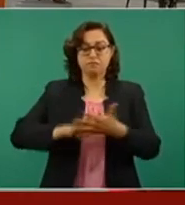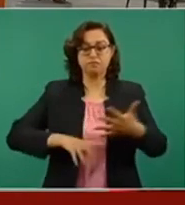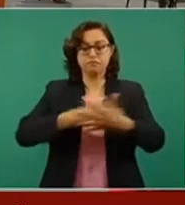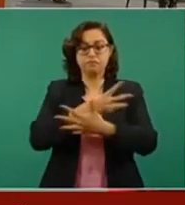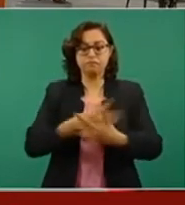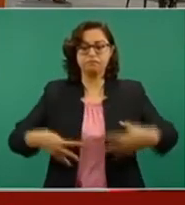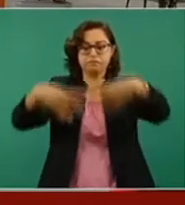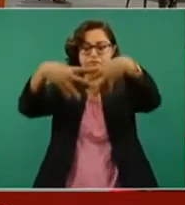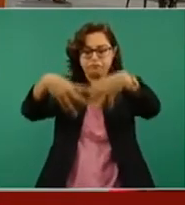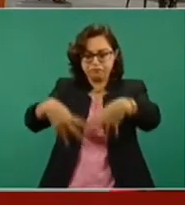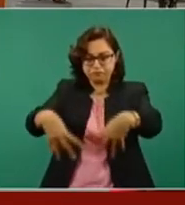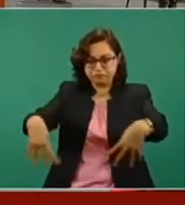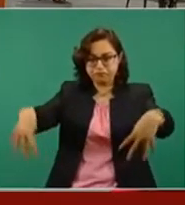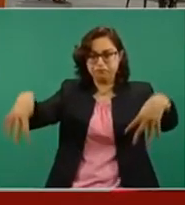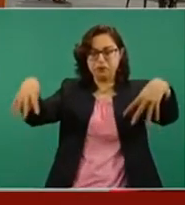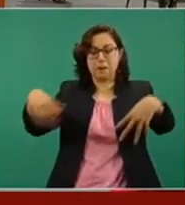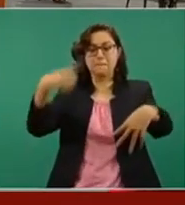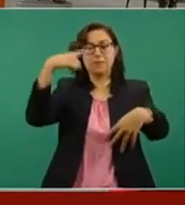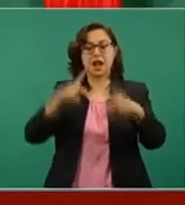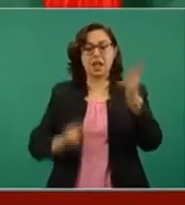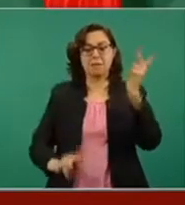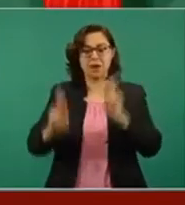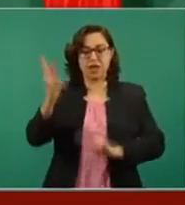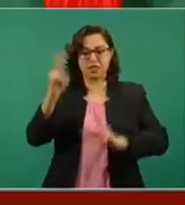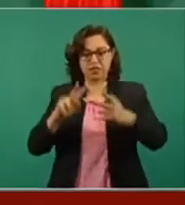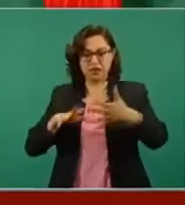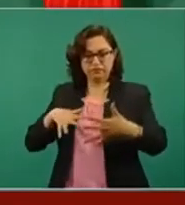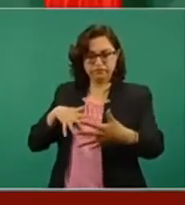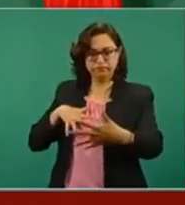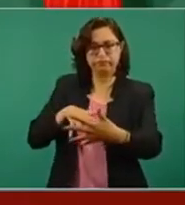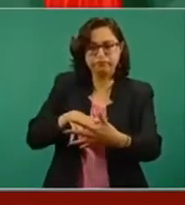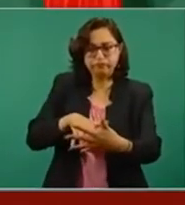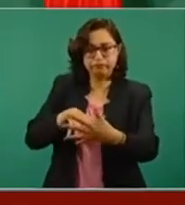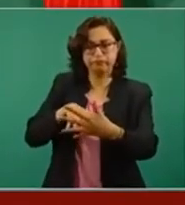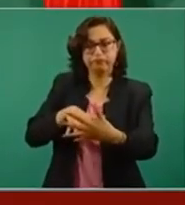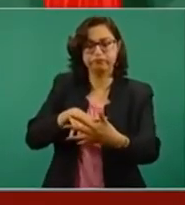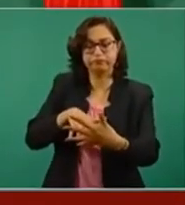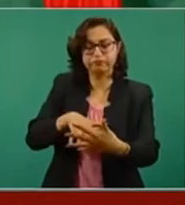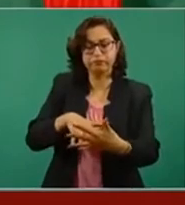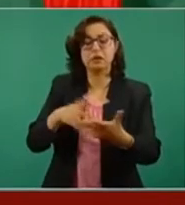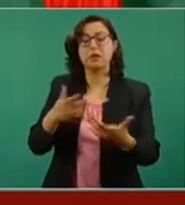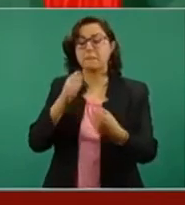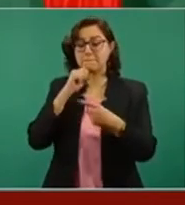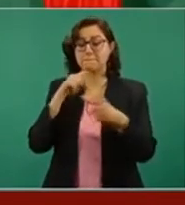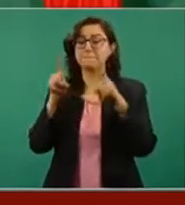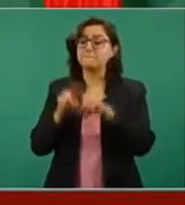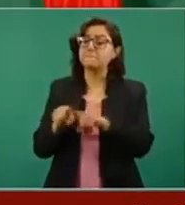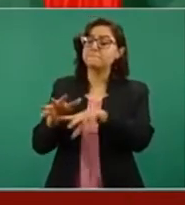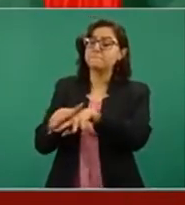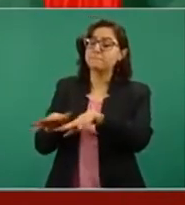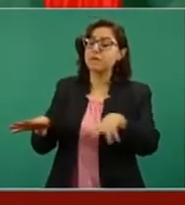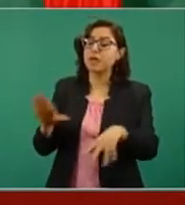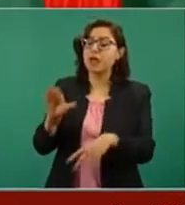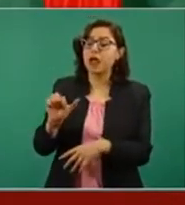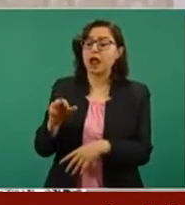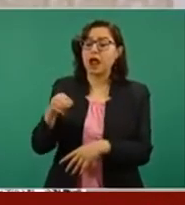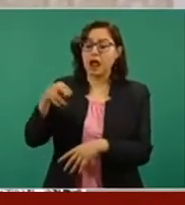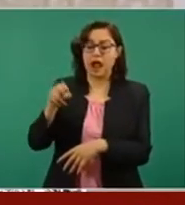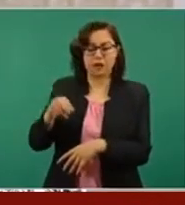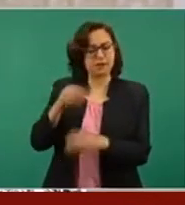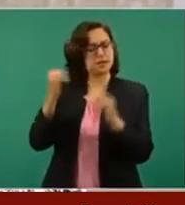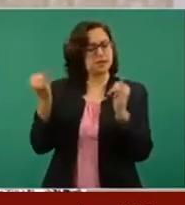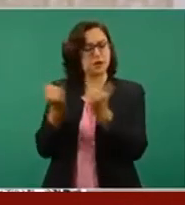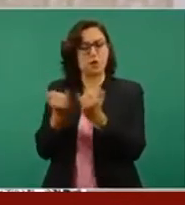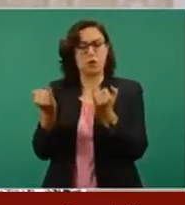de barreras de contención en Playa del Carmen. Hemos estado trabajando de la mano con el gobierno del estado,